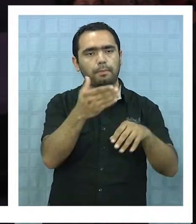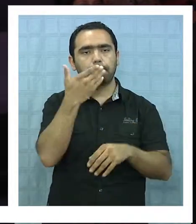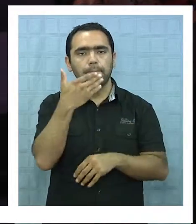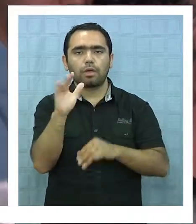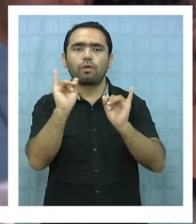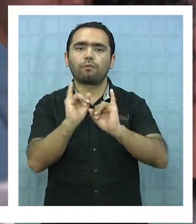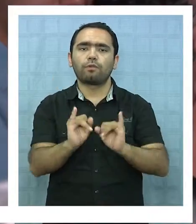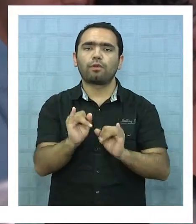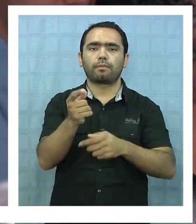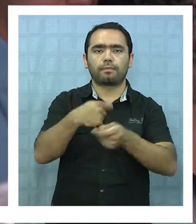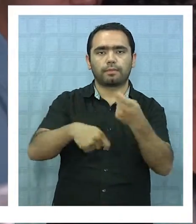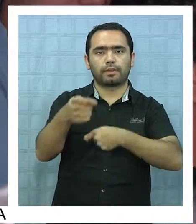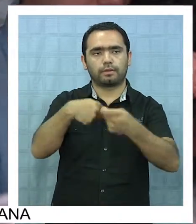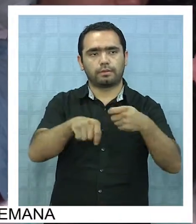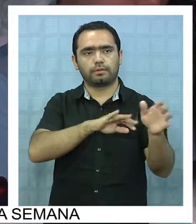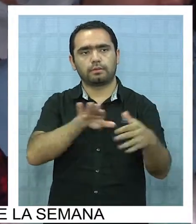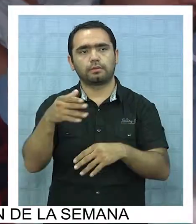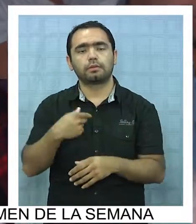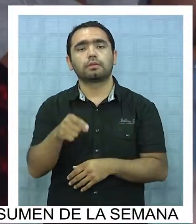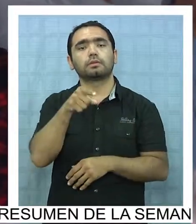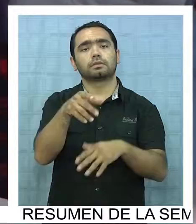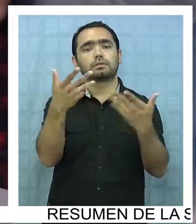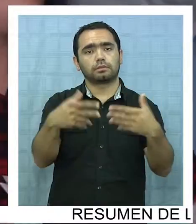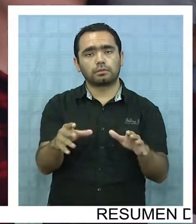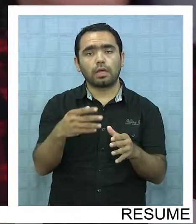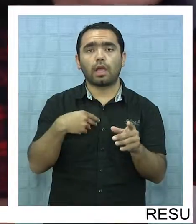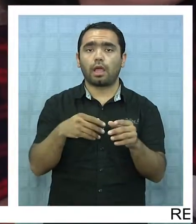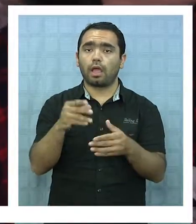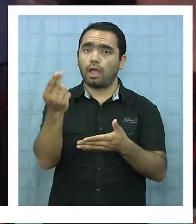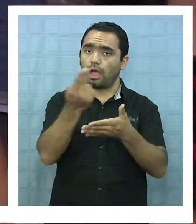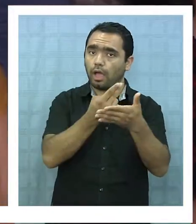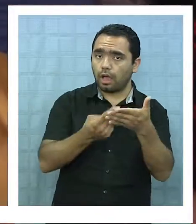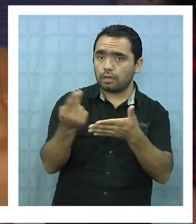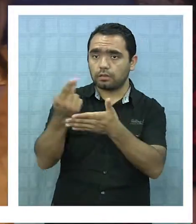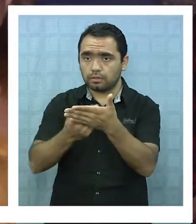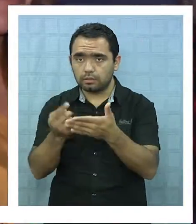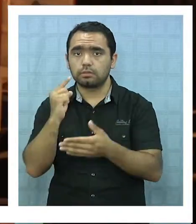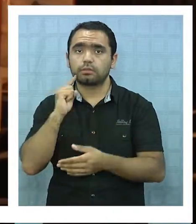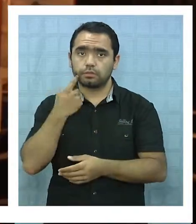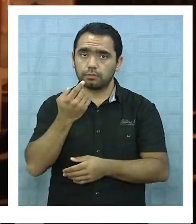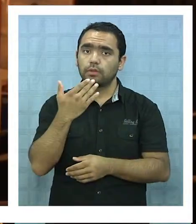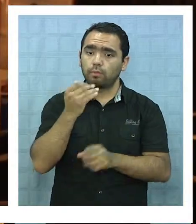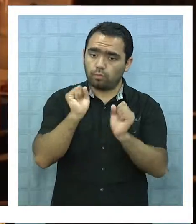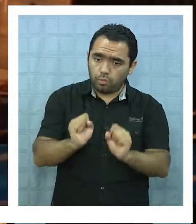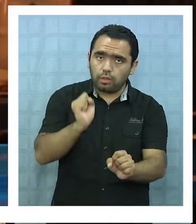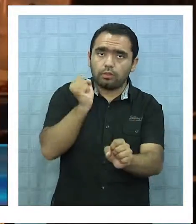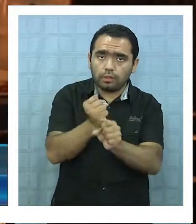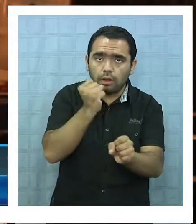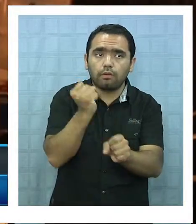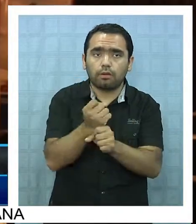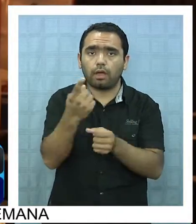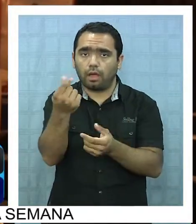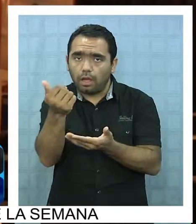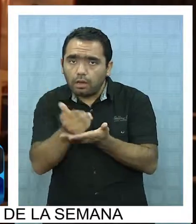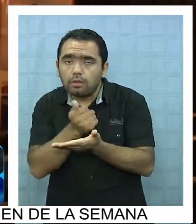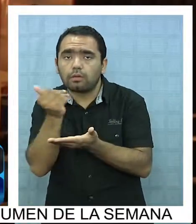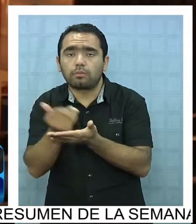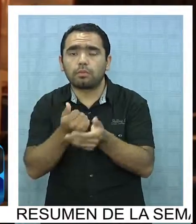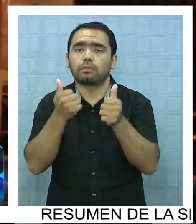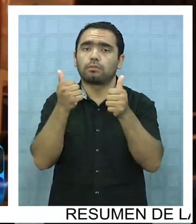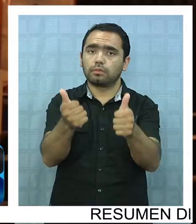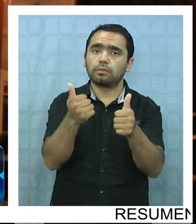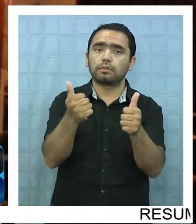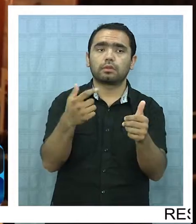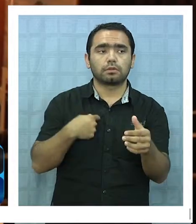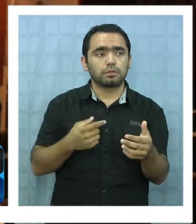El arte es parte de la economía, no es que la cultura está en un lugar y la economía funciona por otro lado. Y me parece que